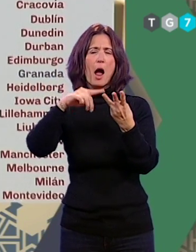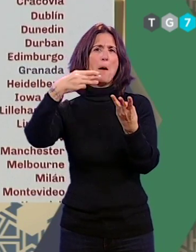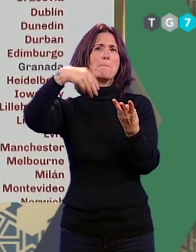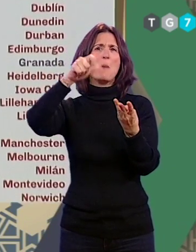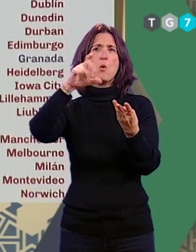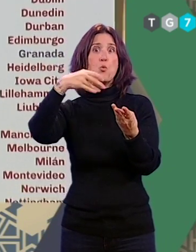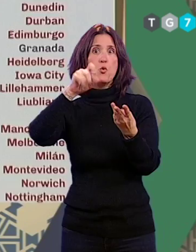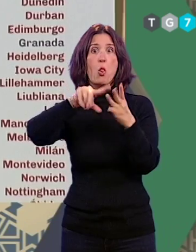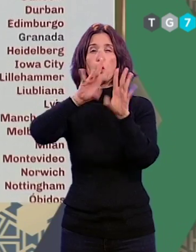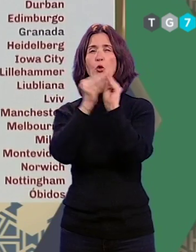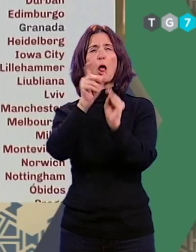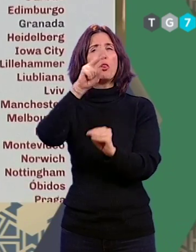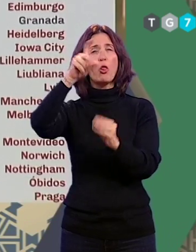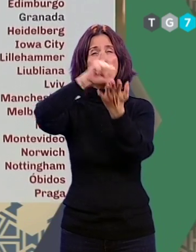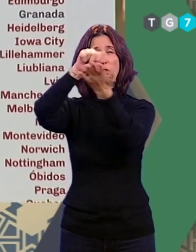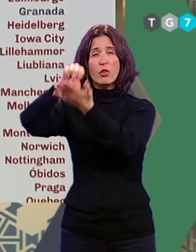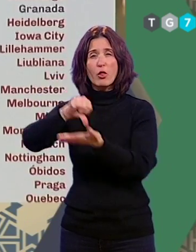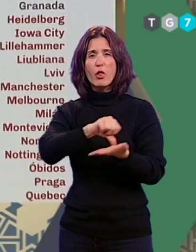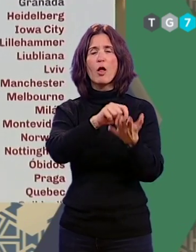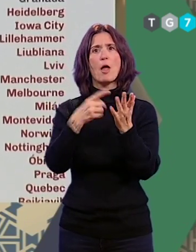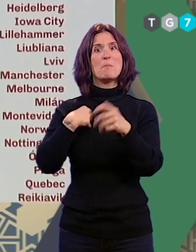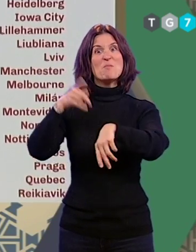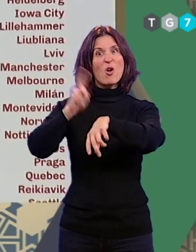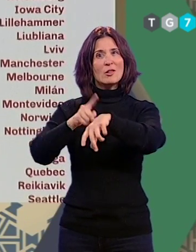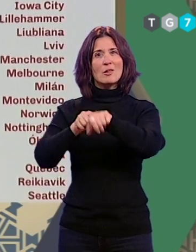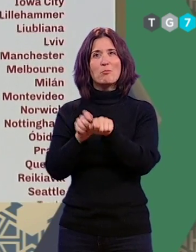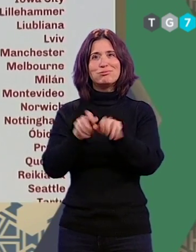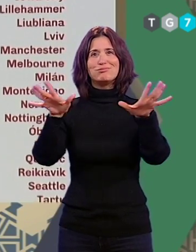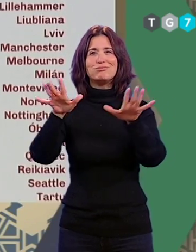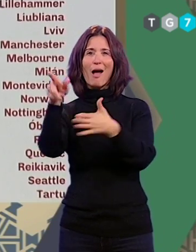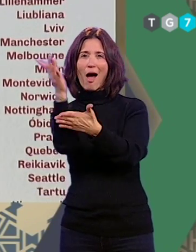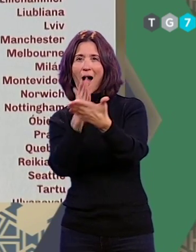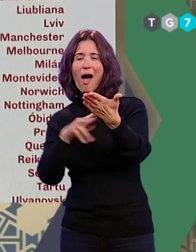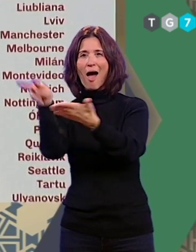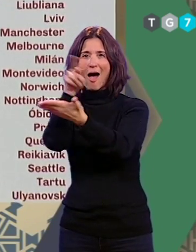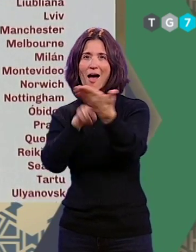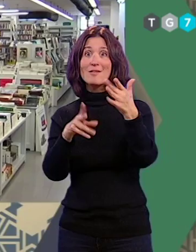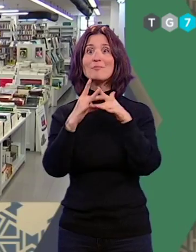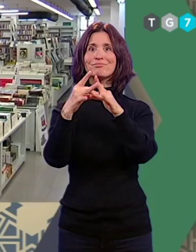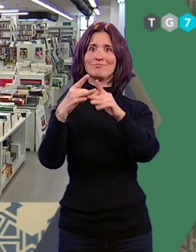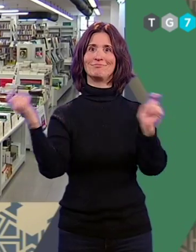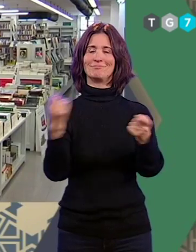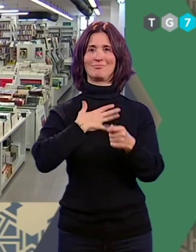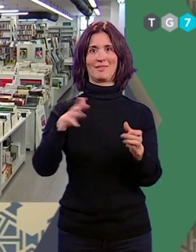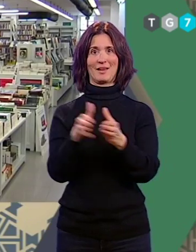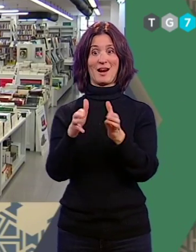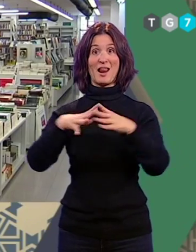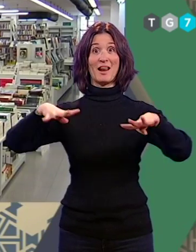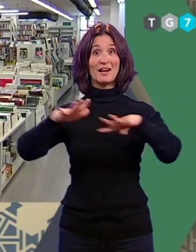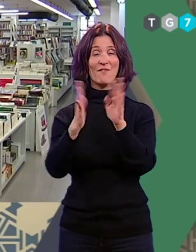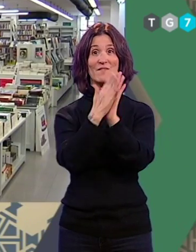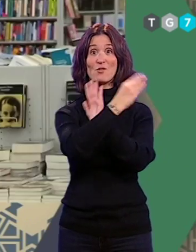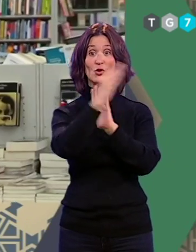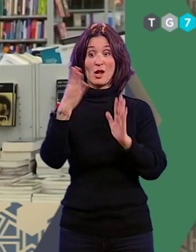en total, se han unido a la celebración conjunta y simultánea del Día Mundial de la Poesía, liderada por Granada. La red de bibliotecas